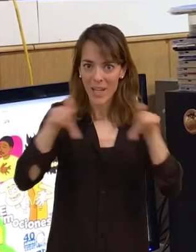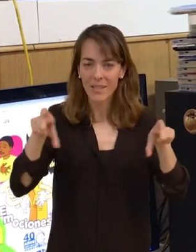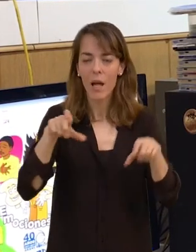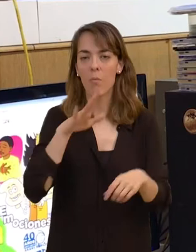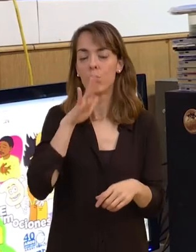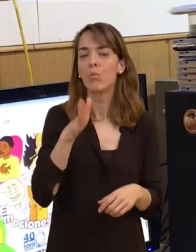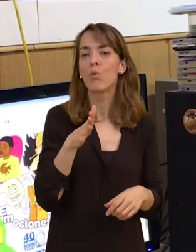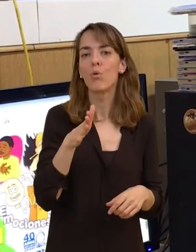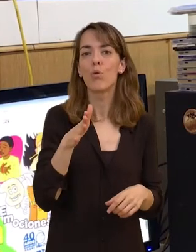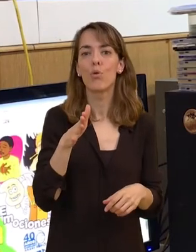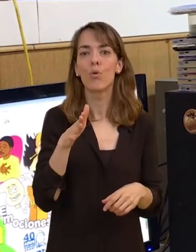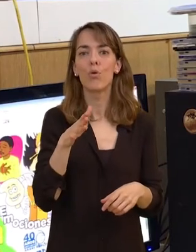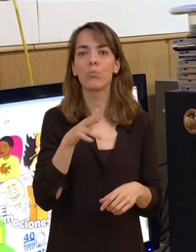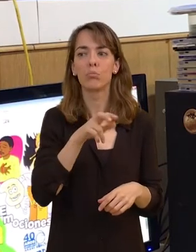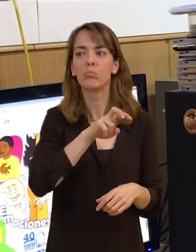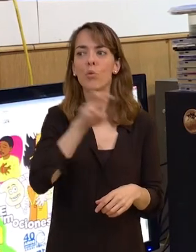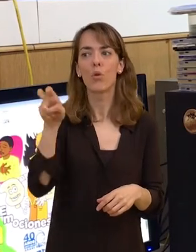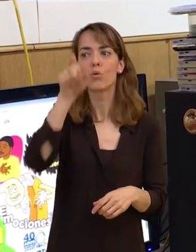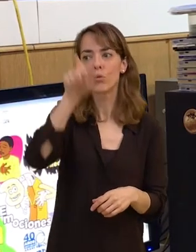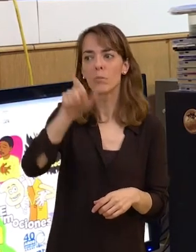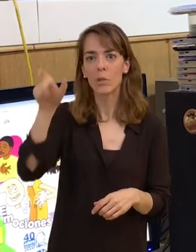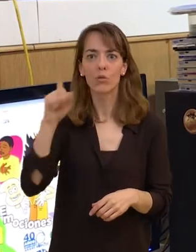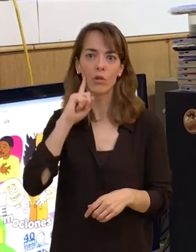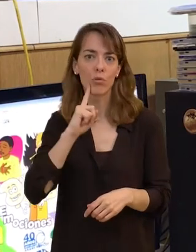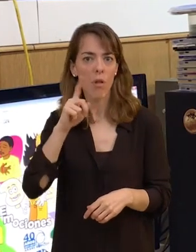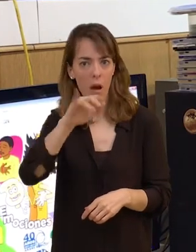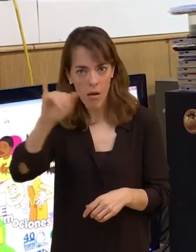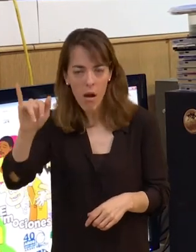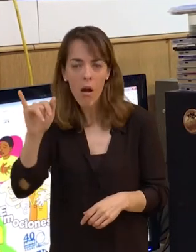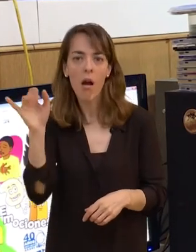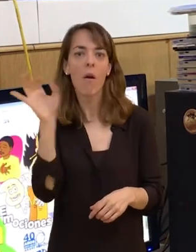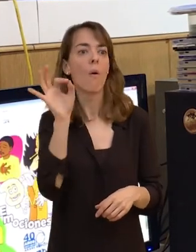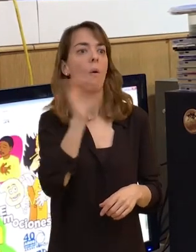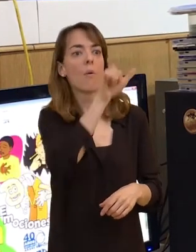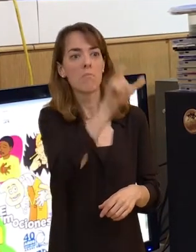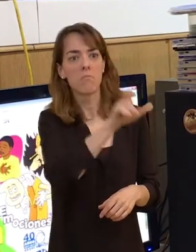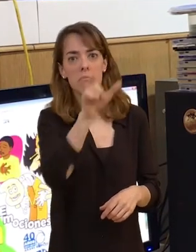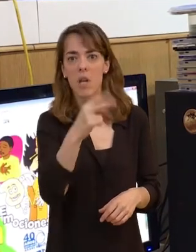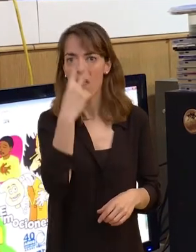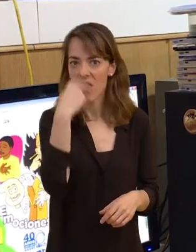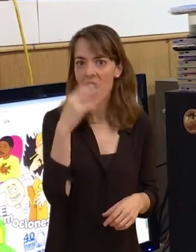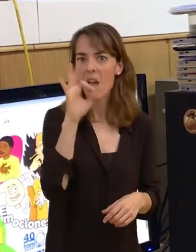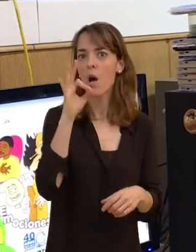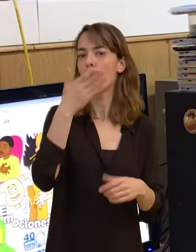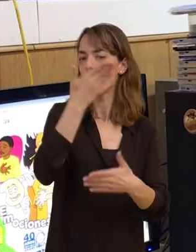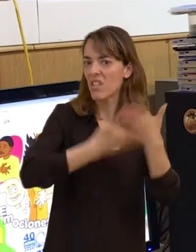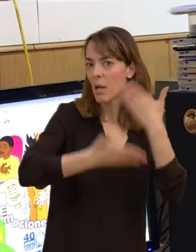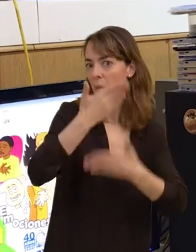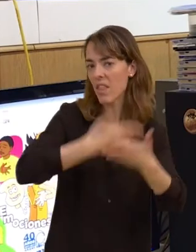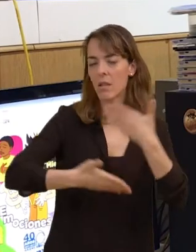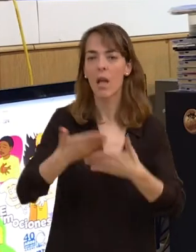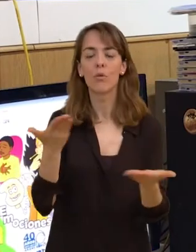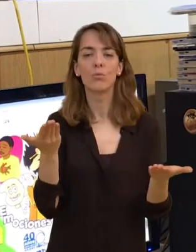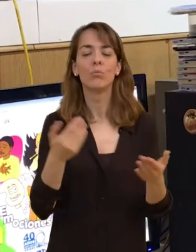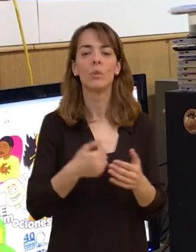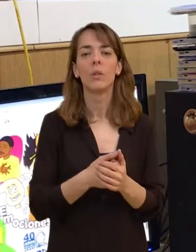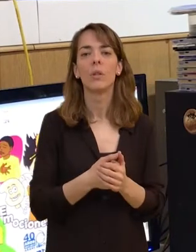porque hay otras personas que son sordos o ciegos o discapacitados